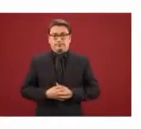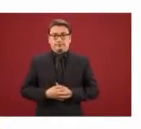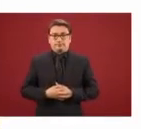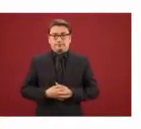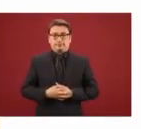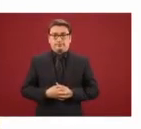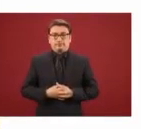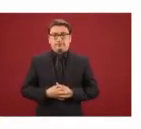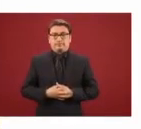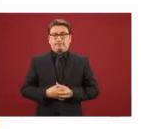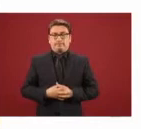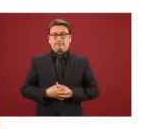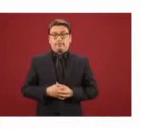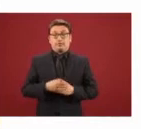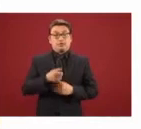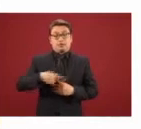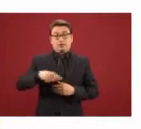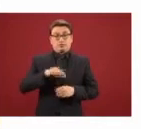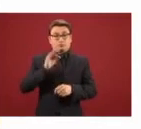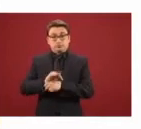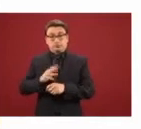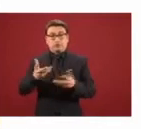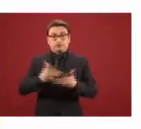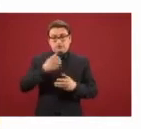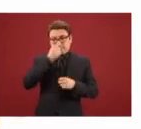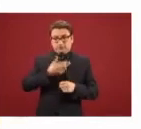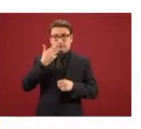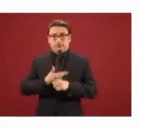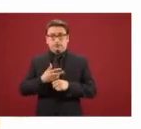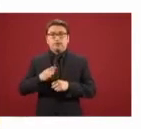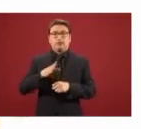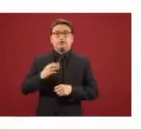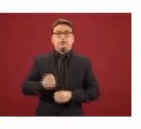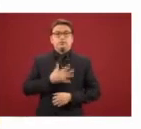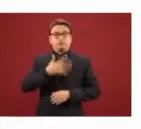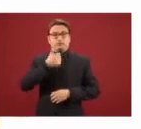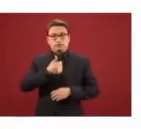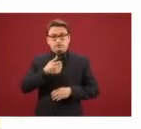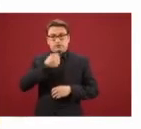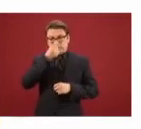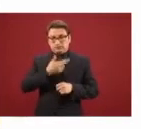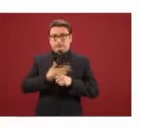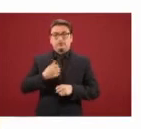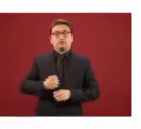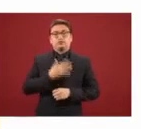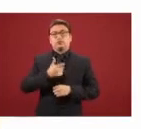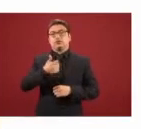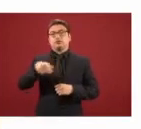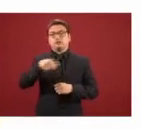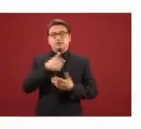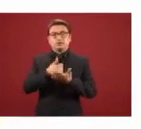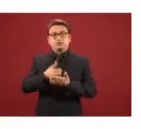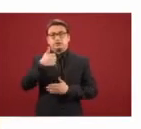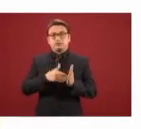Acciones de Bienestar y Secretaría del Trabajo y la Agencia Mexicana de Cooperación. Secretaría del Bienestar tiene 6